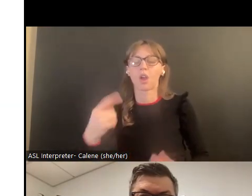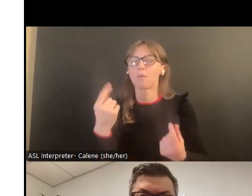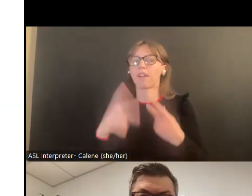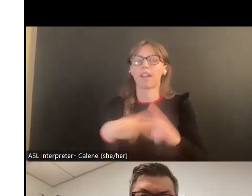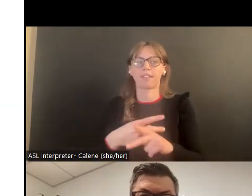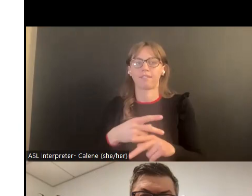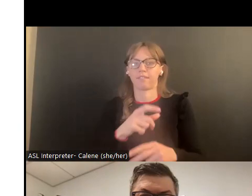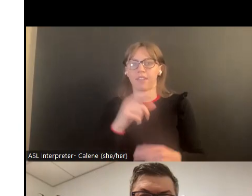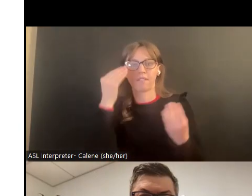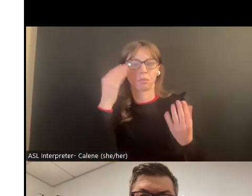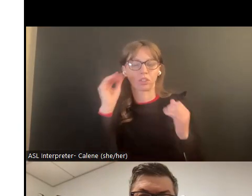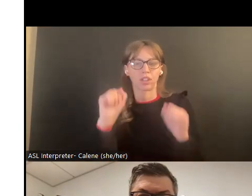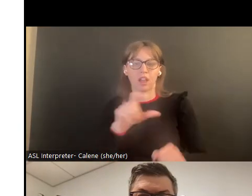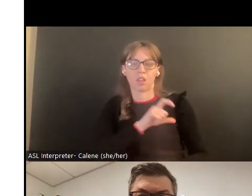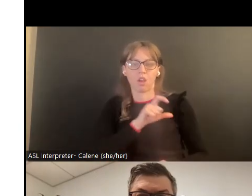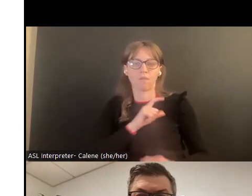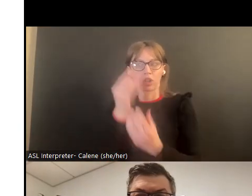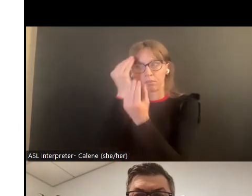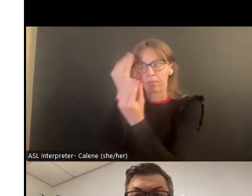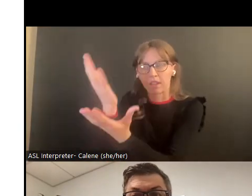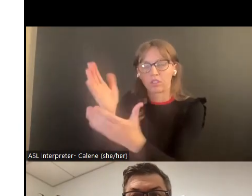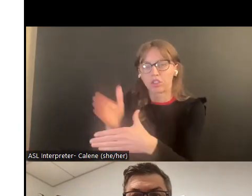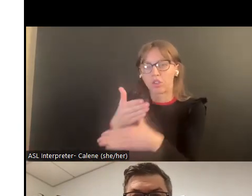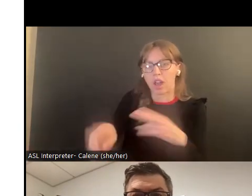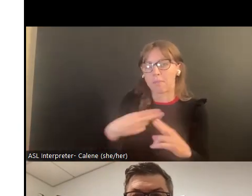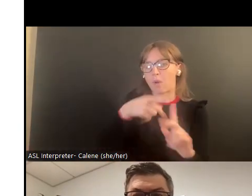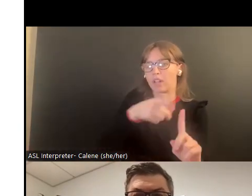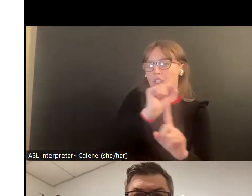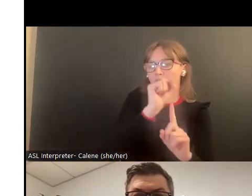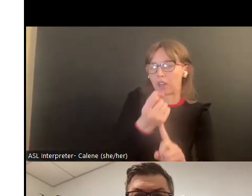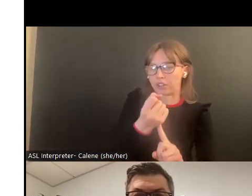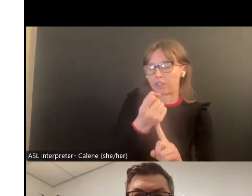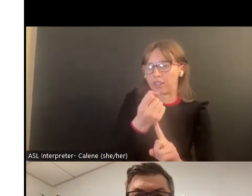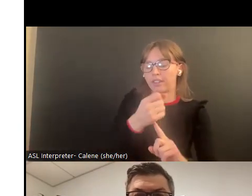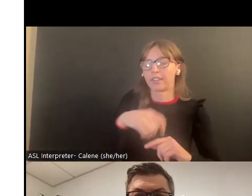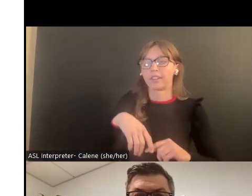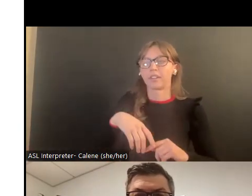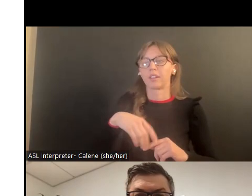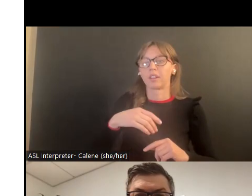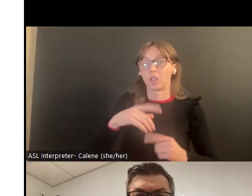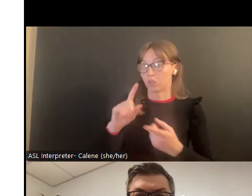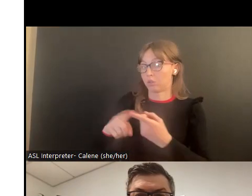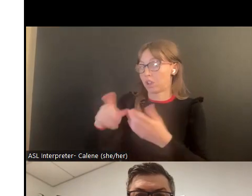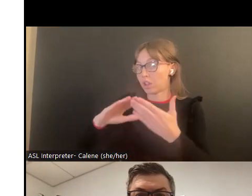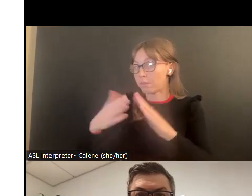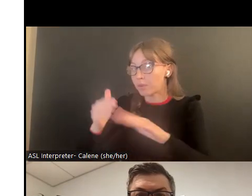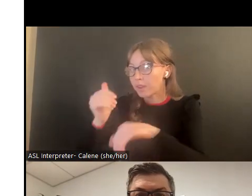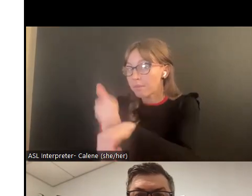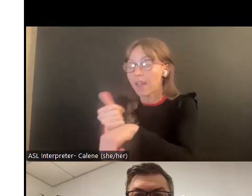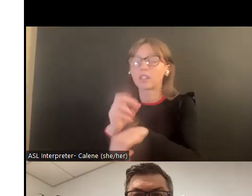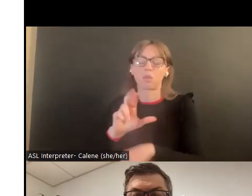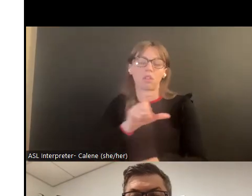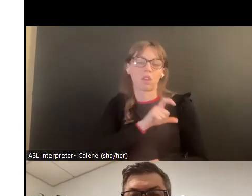¿Cuánta información pueden entonces, las autoridades pueden